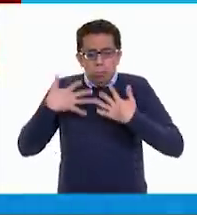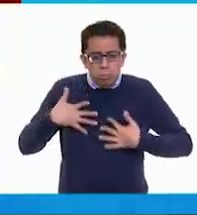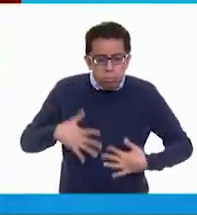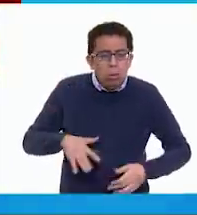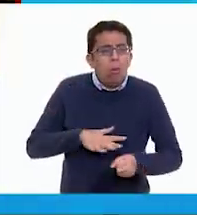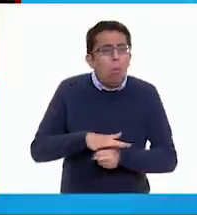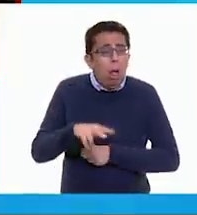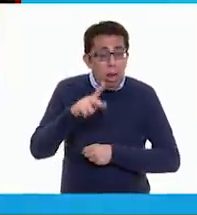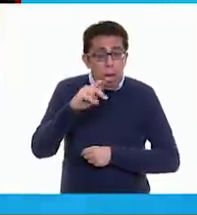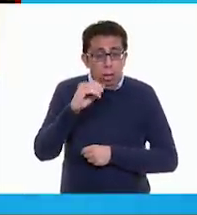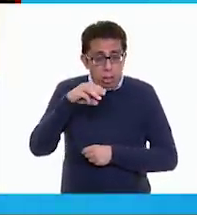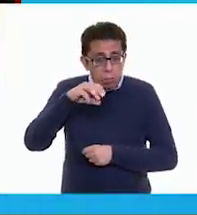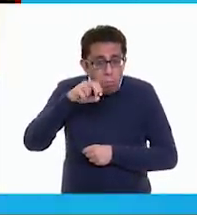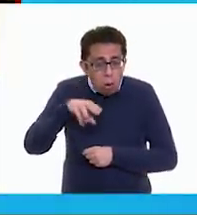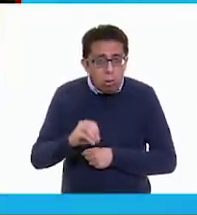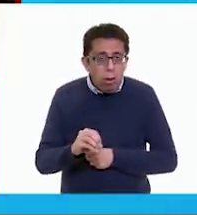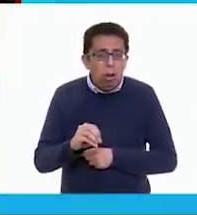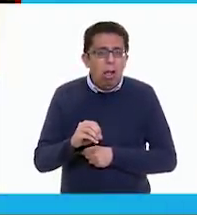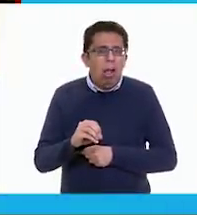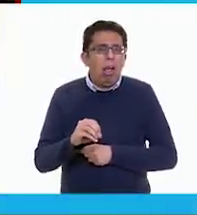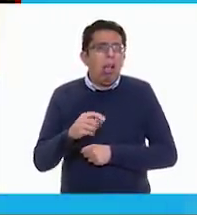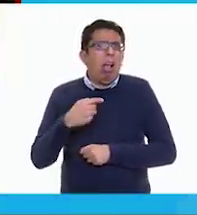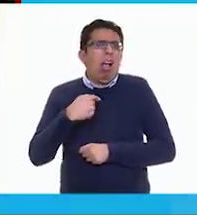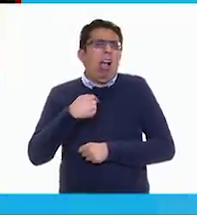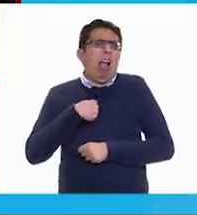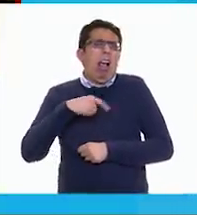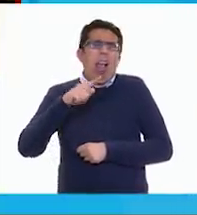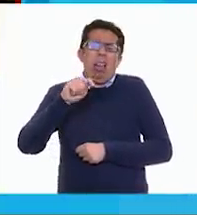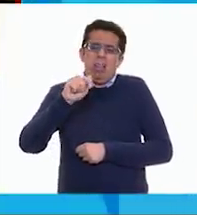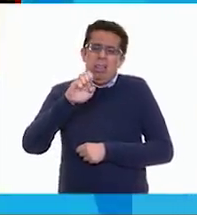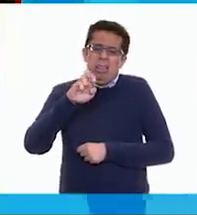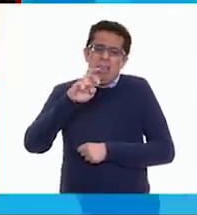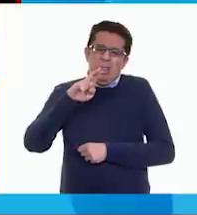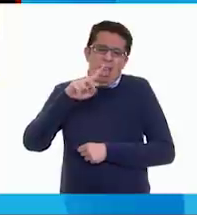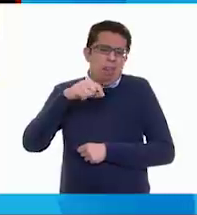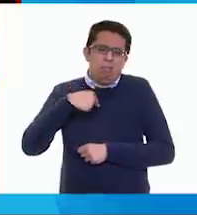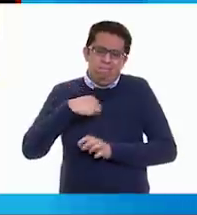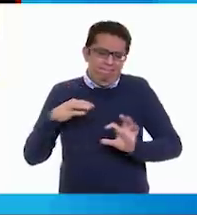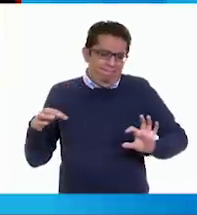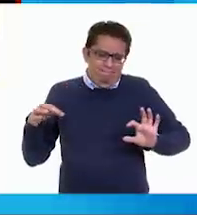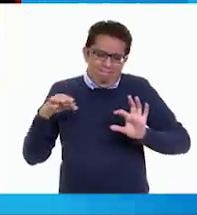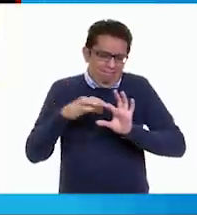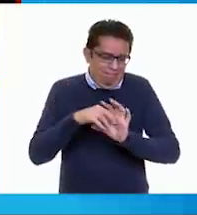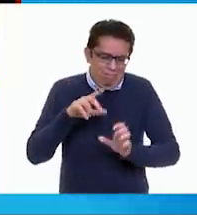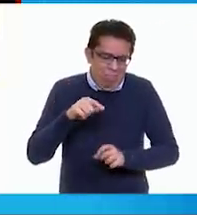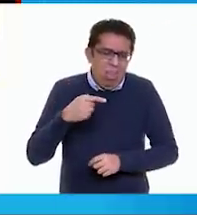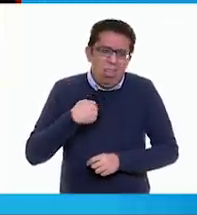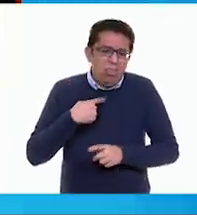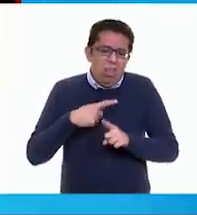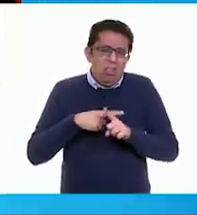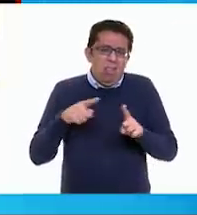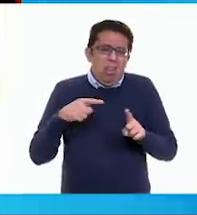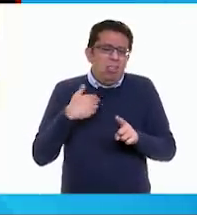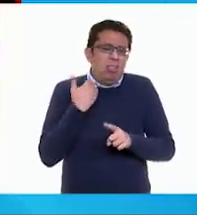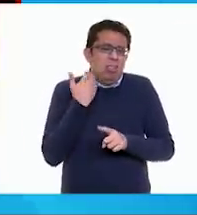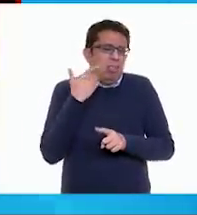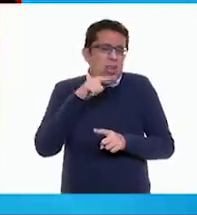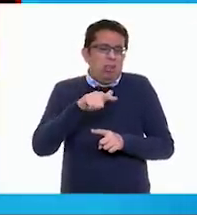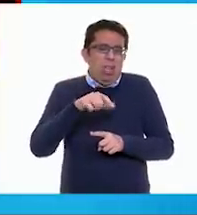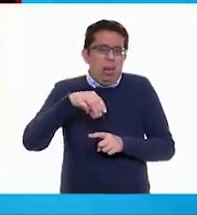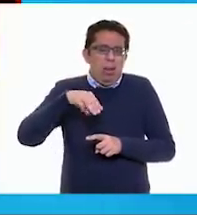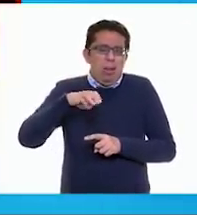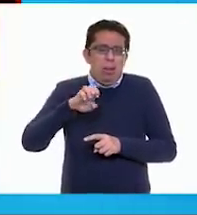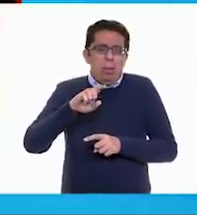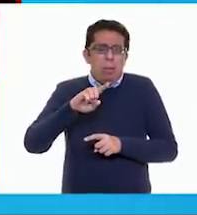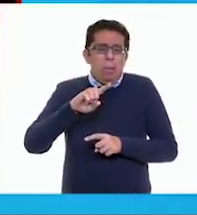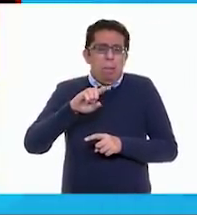kimono. Es que no me quedan los ternos. No quiero parecer mestiza. Ay, sí que me embromaste, hija.